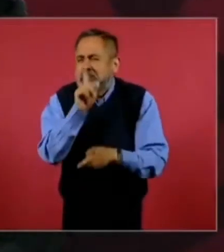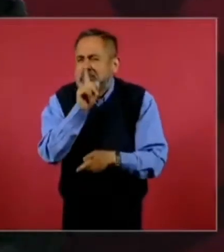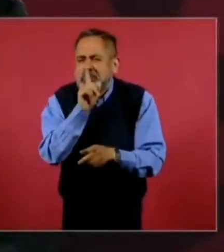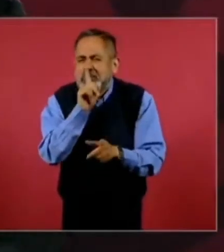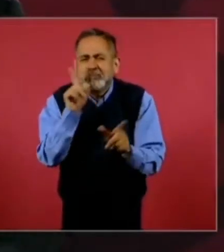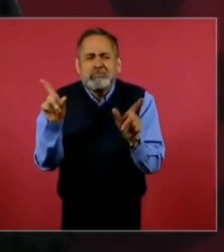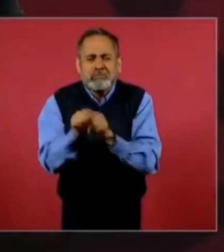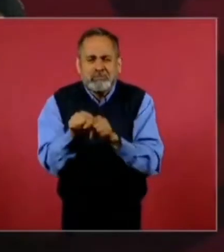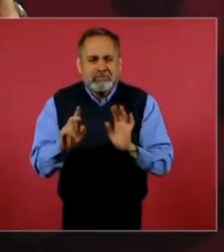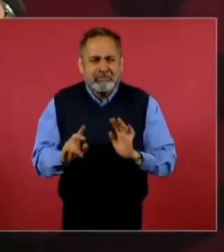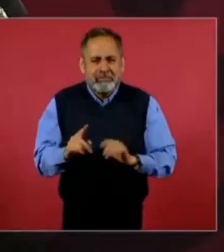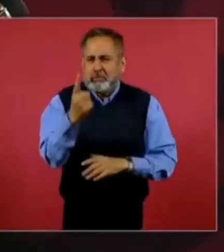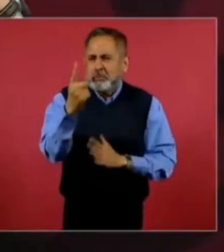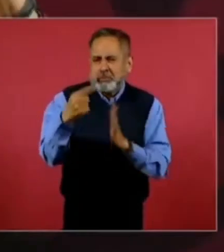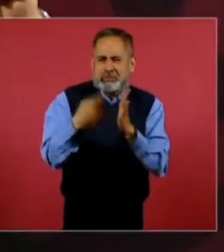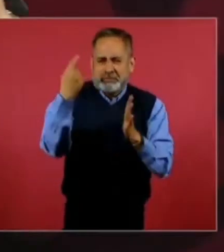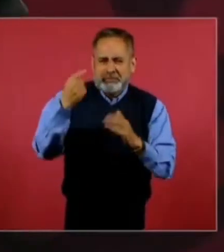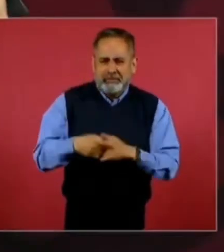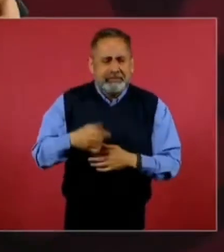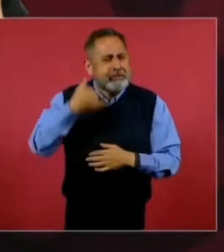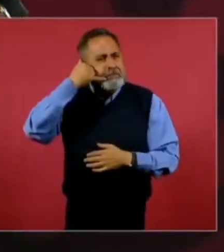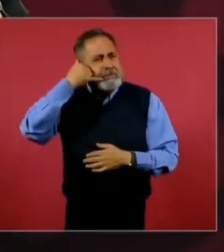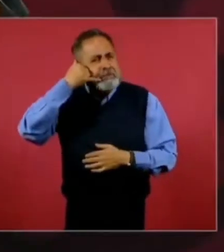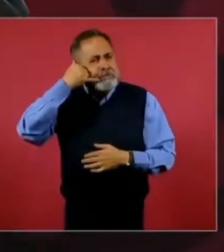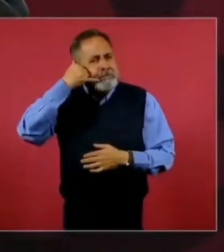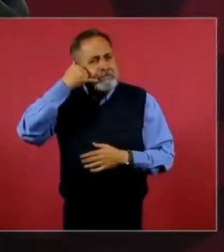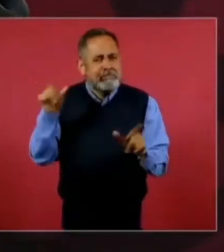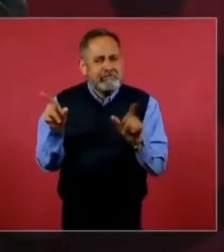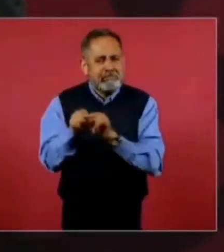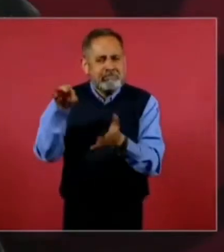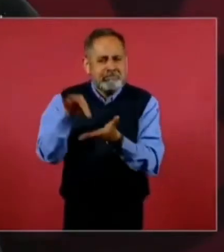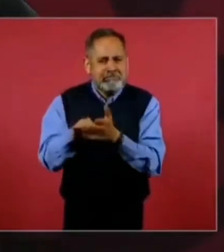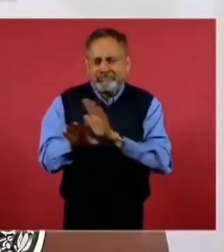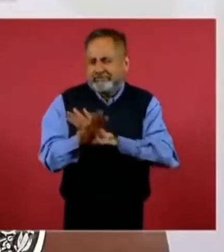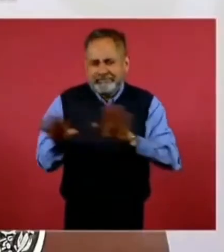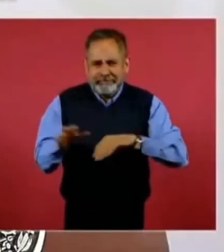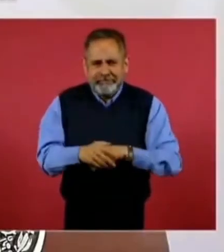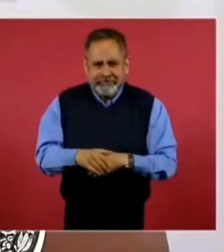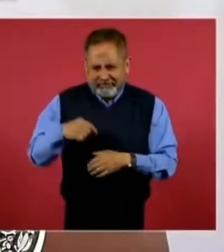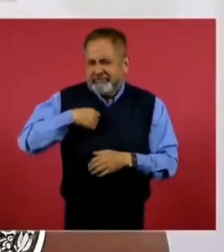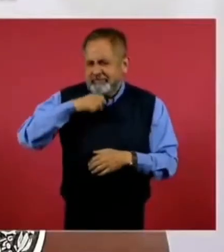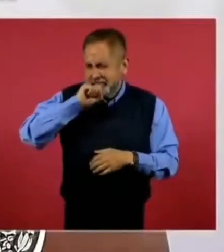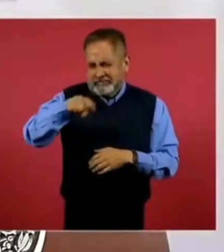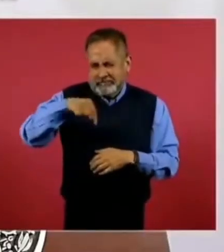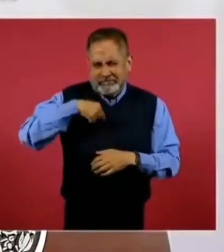una sola vez en una llamada telefónica, ya también aquí lo expliqué,